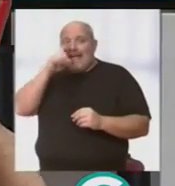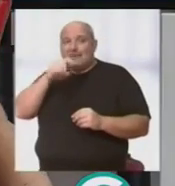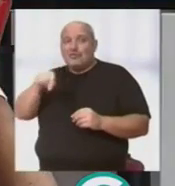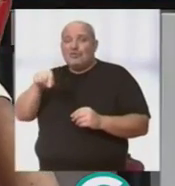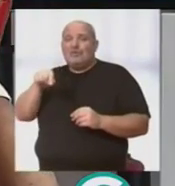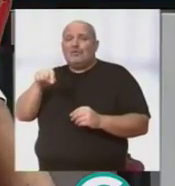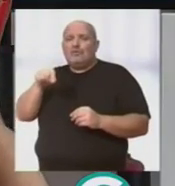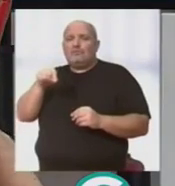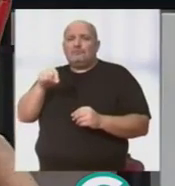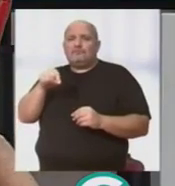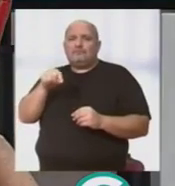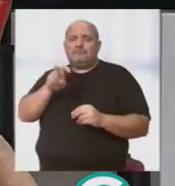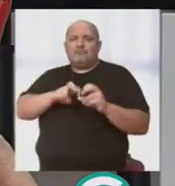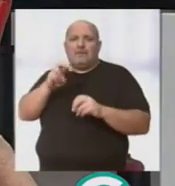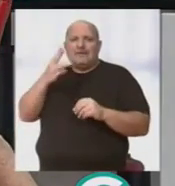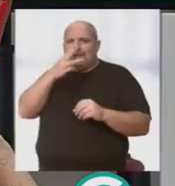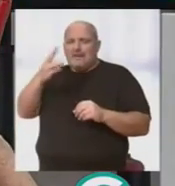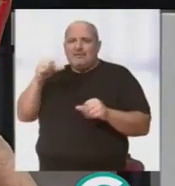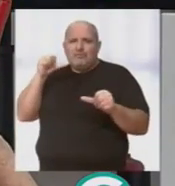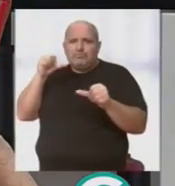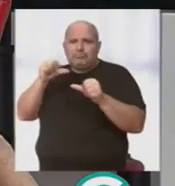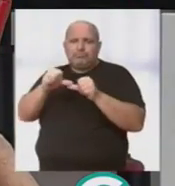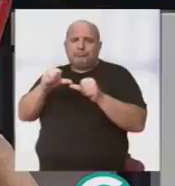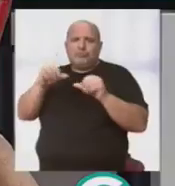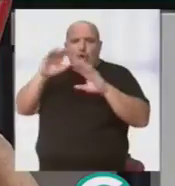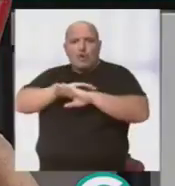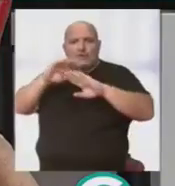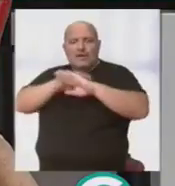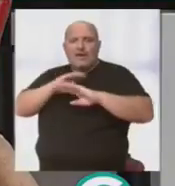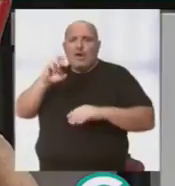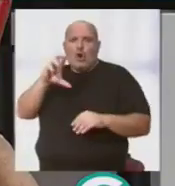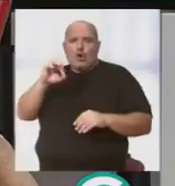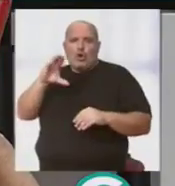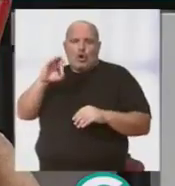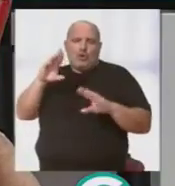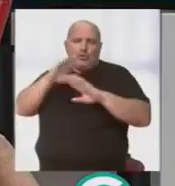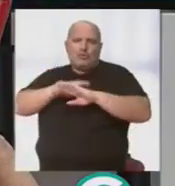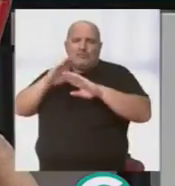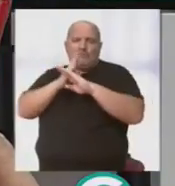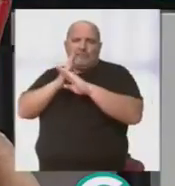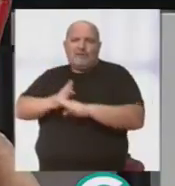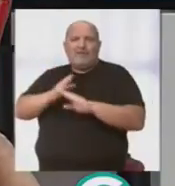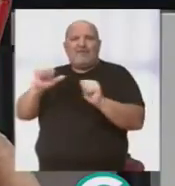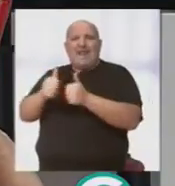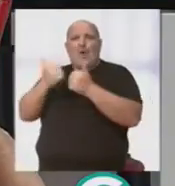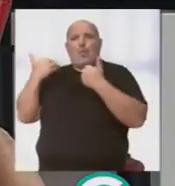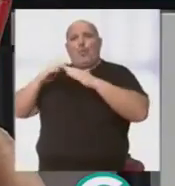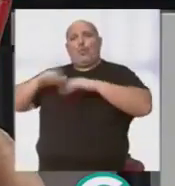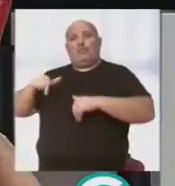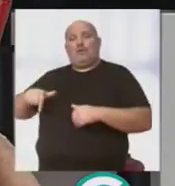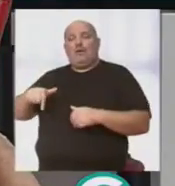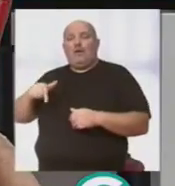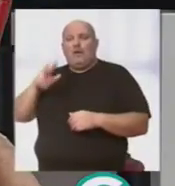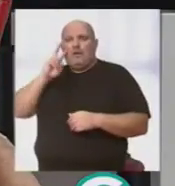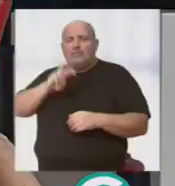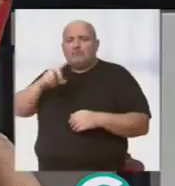llevamos tres años haciendo las noches de coros, de los coros finalistas, y se